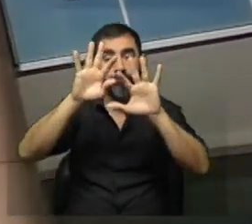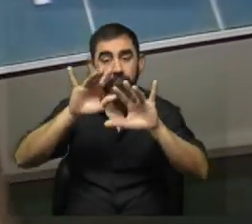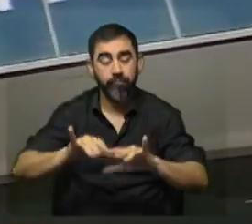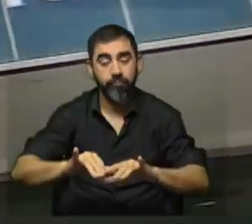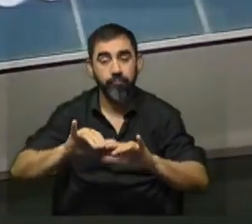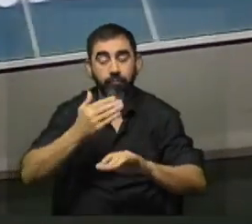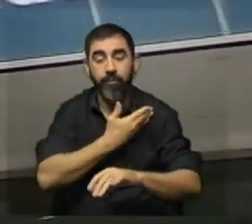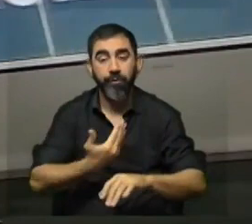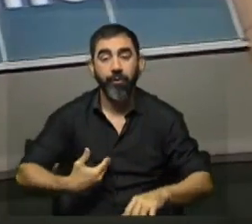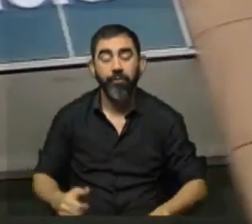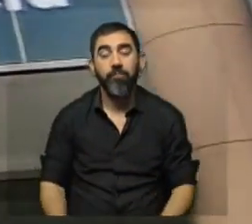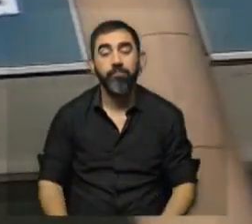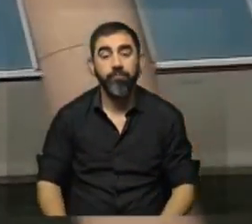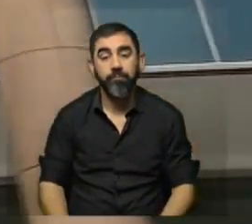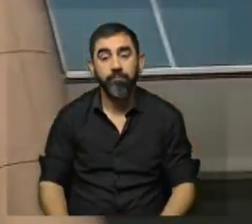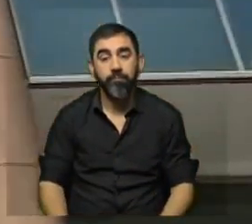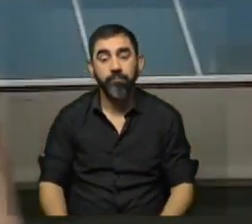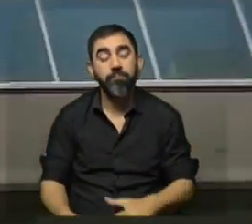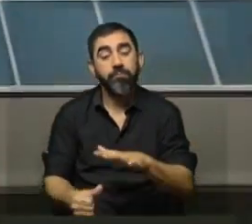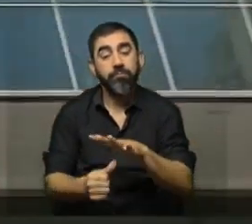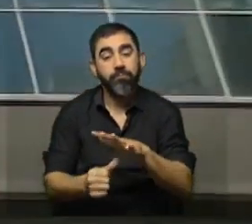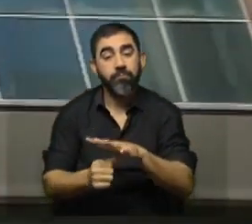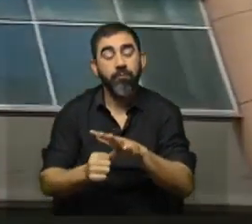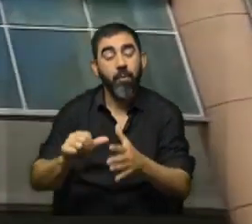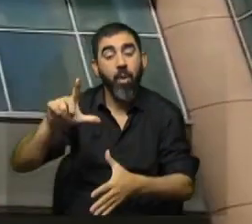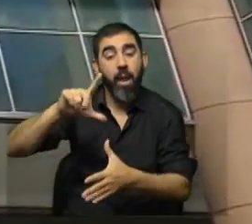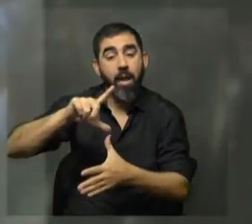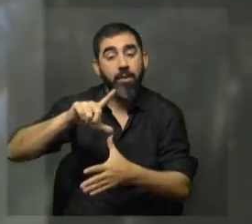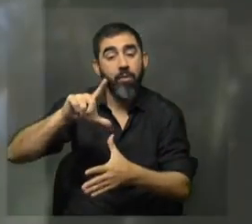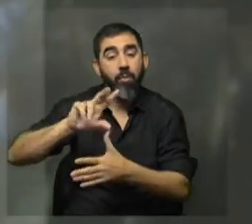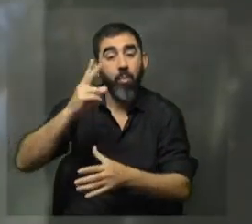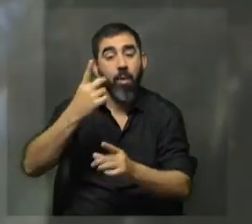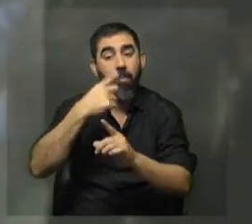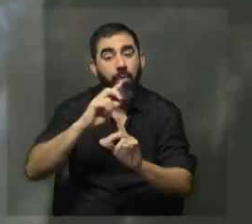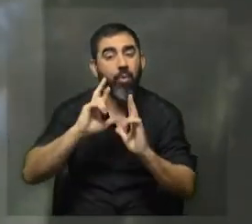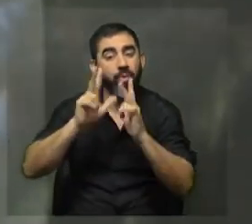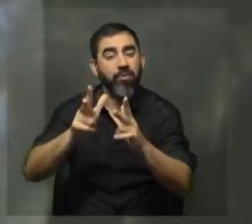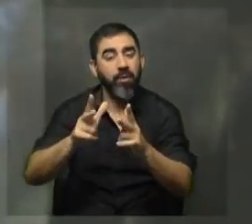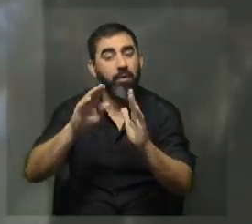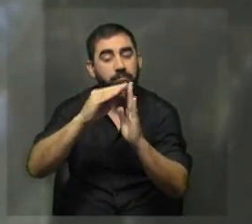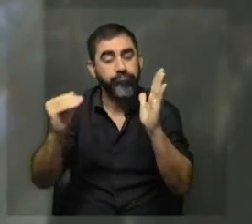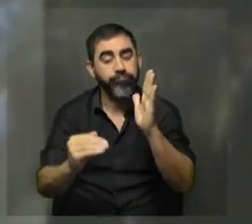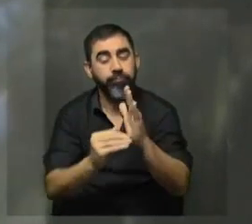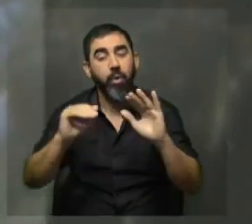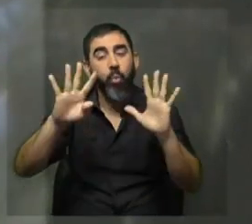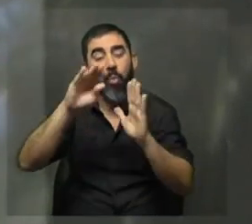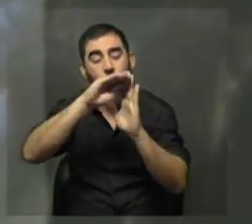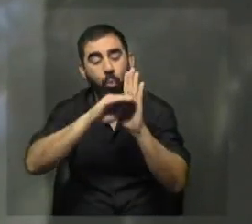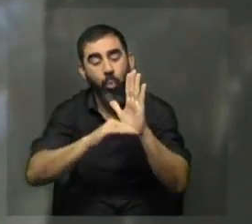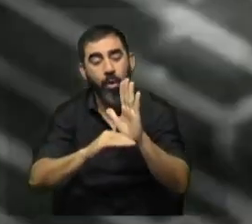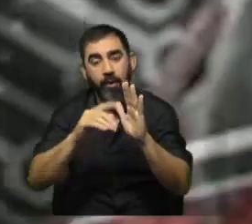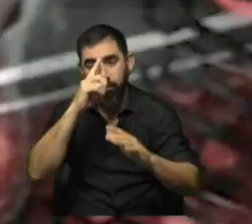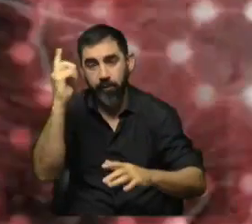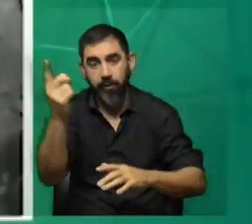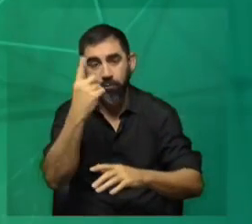presidencia. Así se destaca el liderazgo latinoamericano que mantiene Uruguay, pero no se menciona que cayó nueve puntos en el ranking